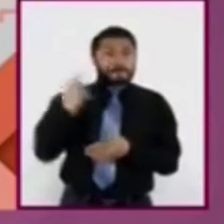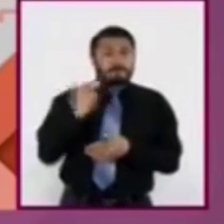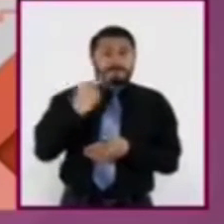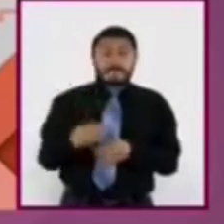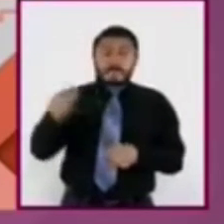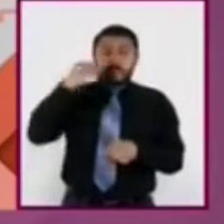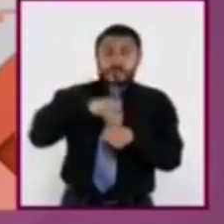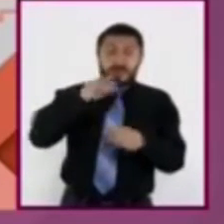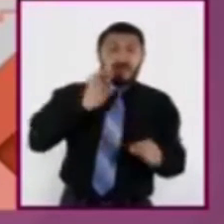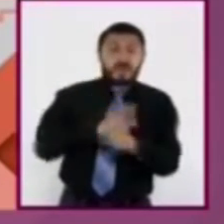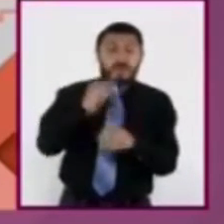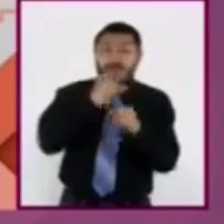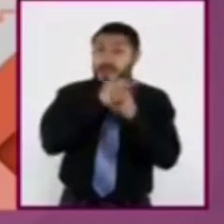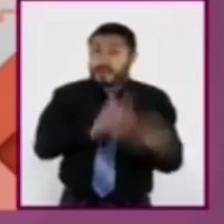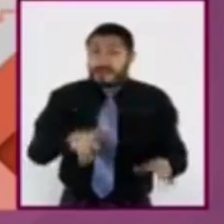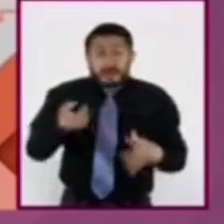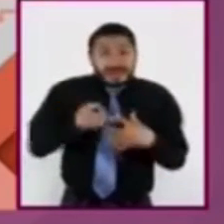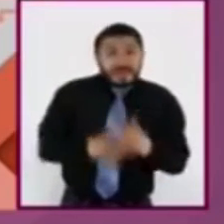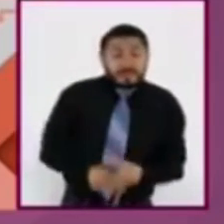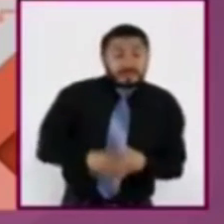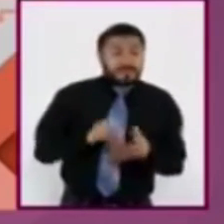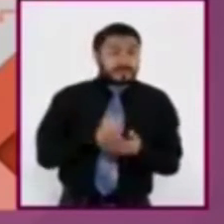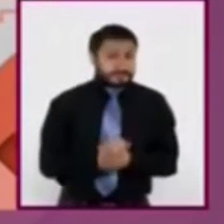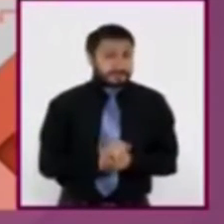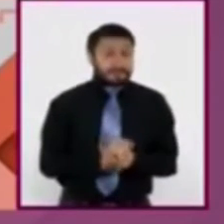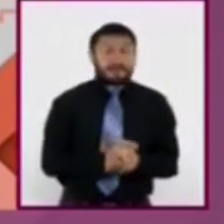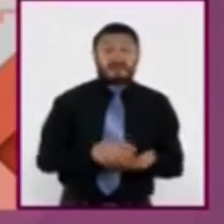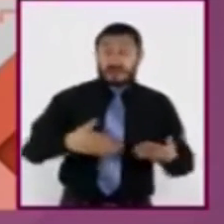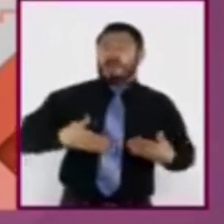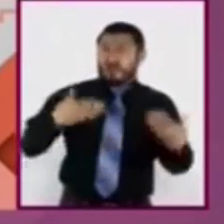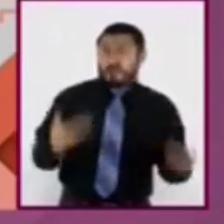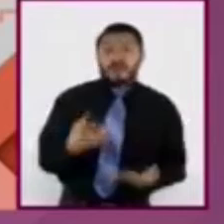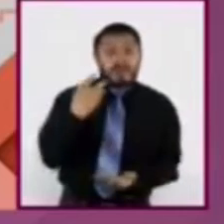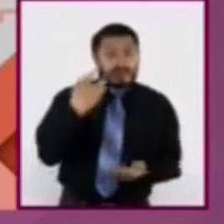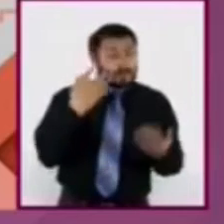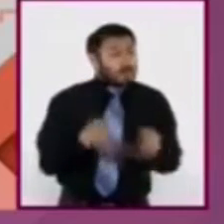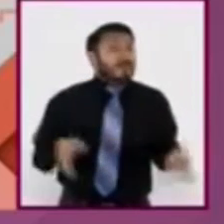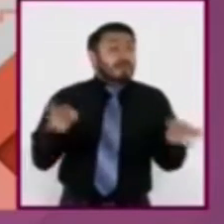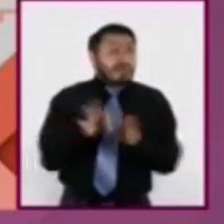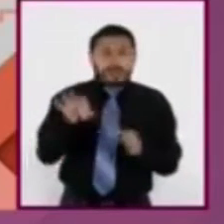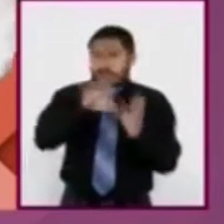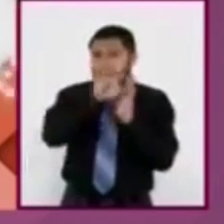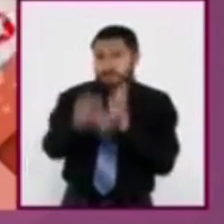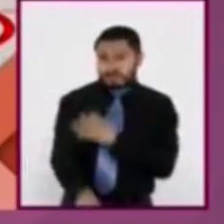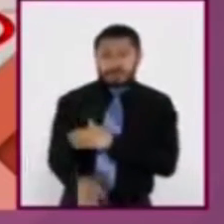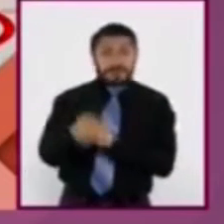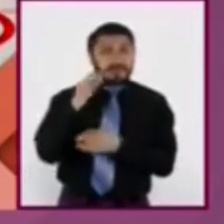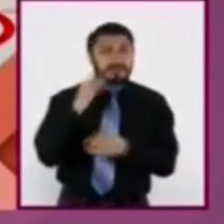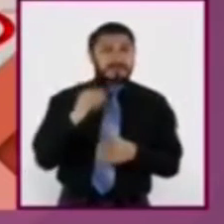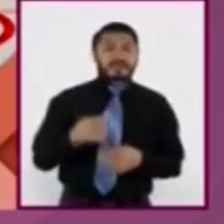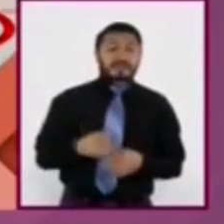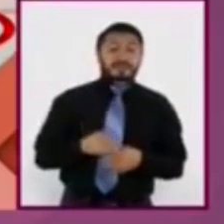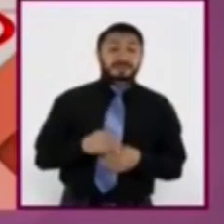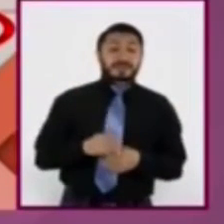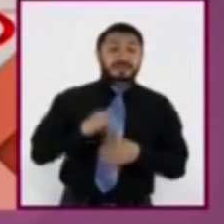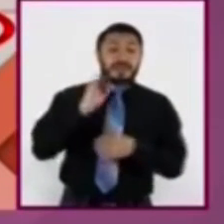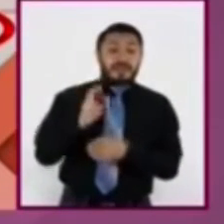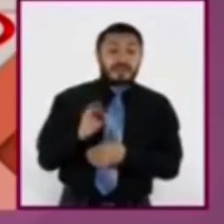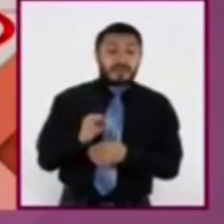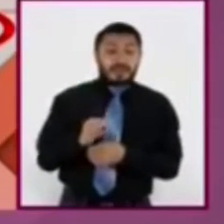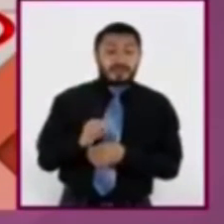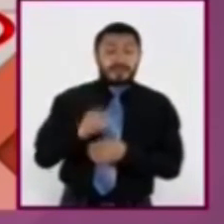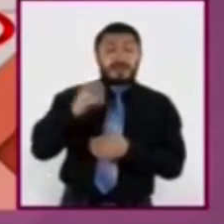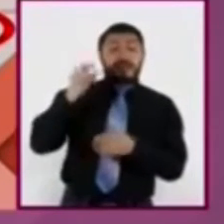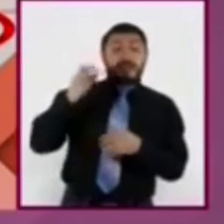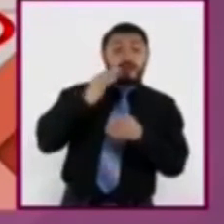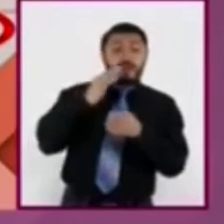comunicación y las fuentes mismas de información son confiables. Por ejemplo, la fuente es ciencia beta, ciencias